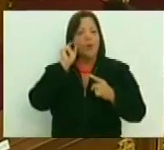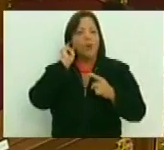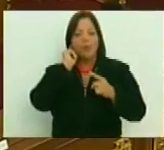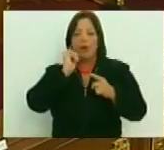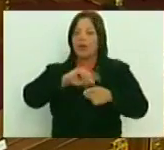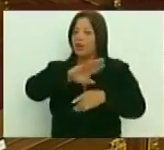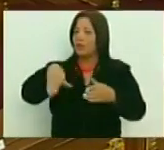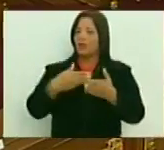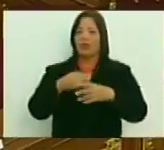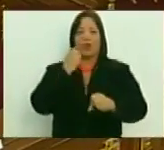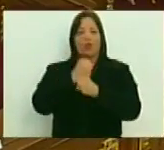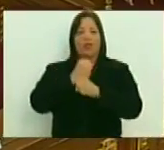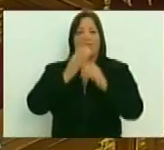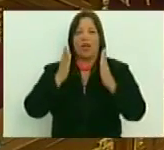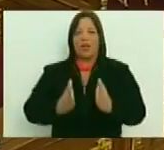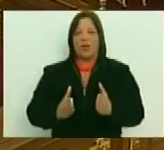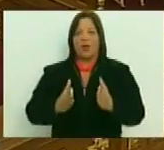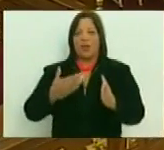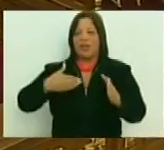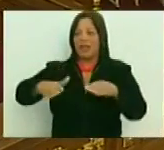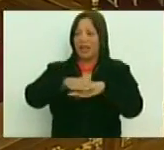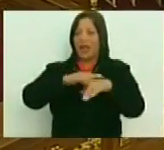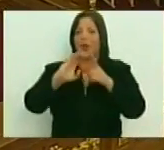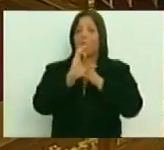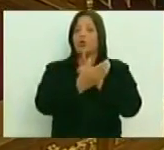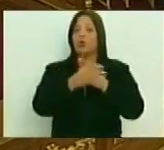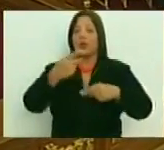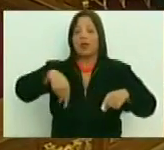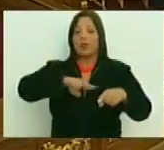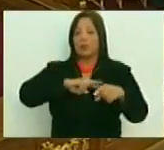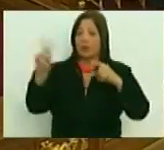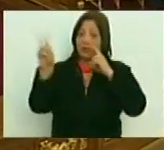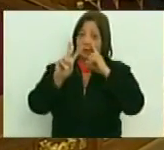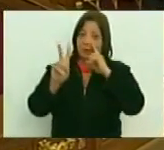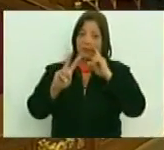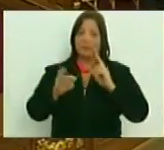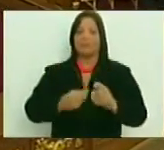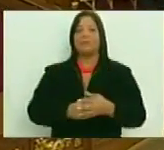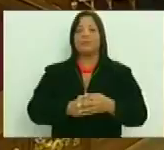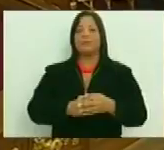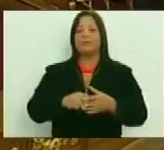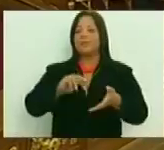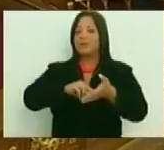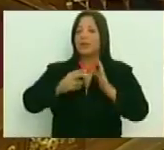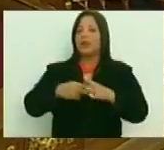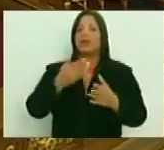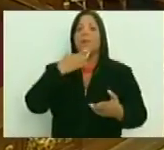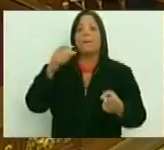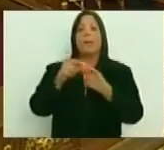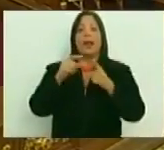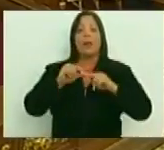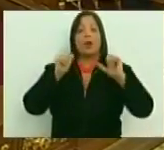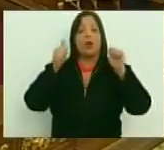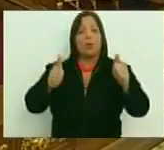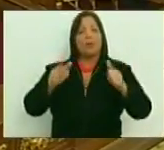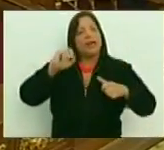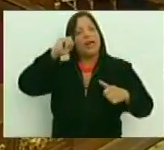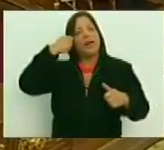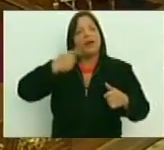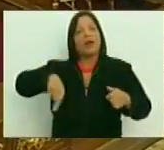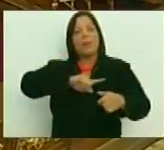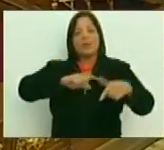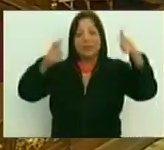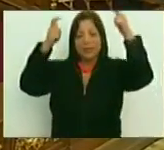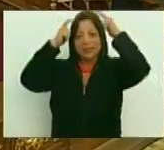de todos los trabajadores y trabajadoras de la cultura de nuestro país. Quiero iniciar mis palabras recordando al